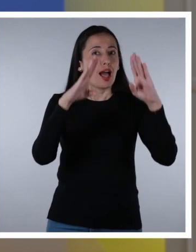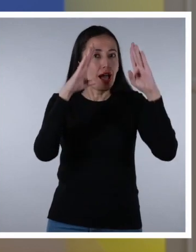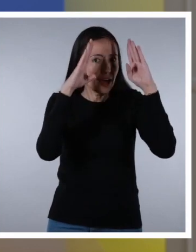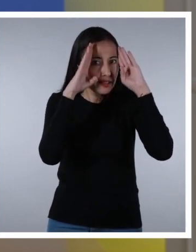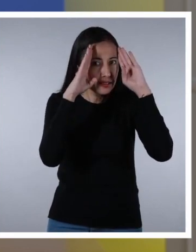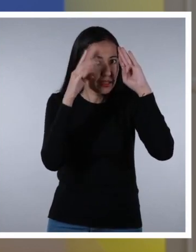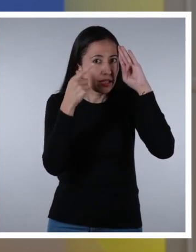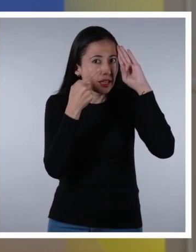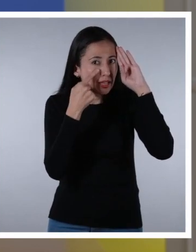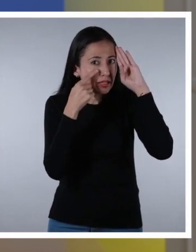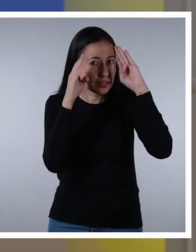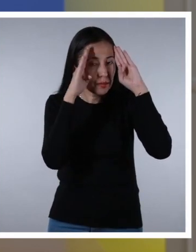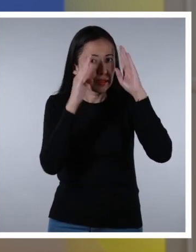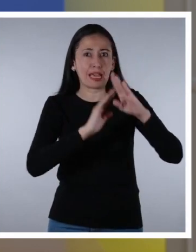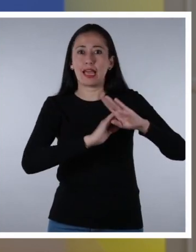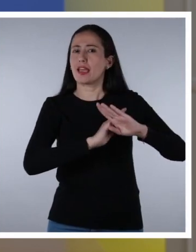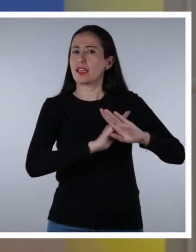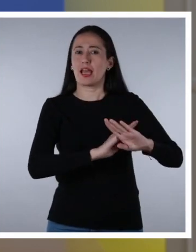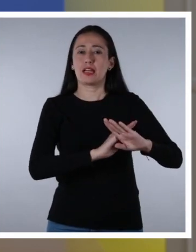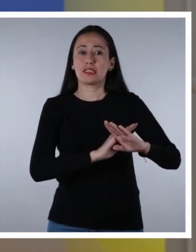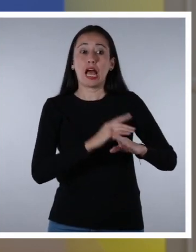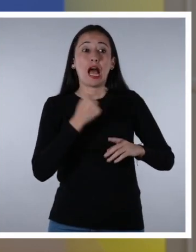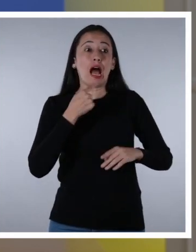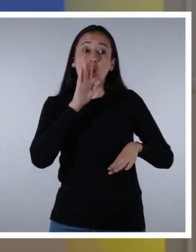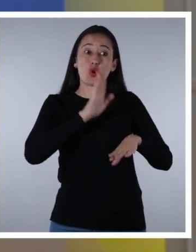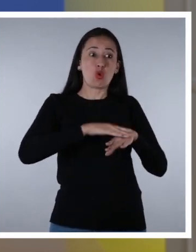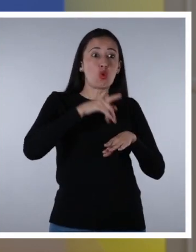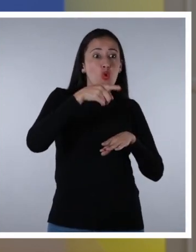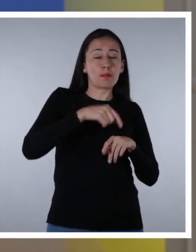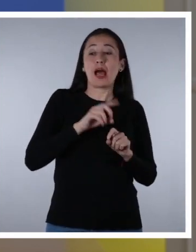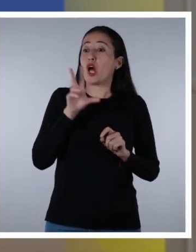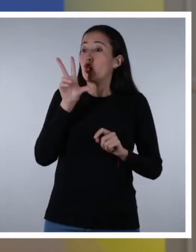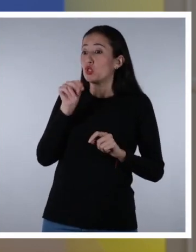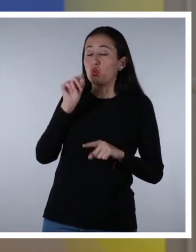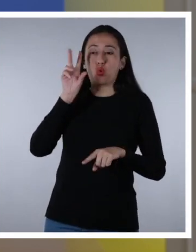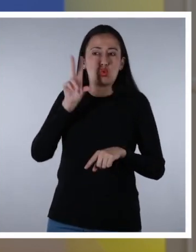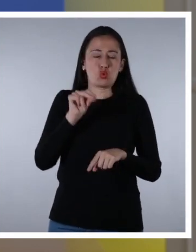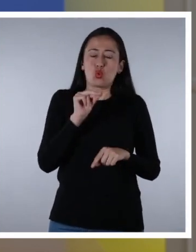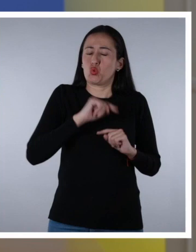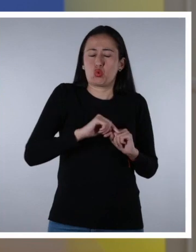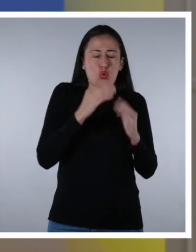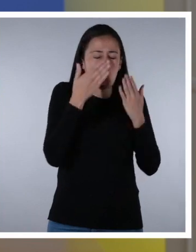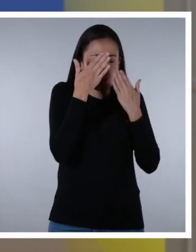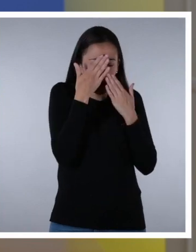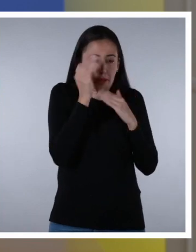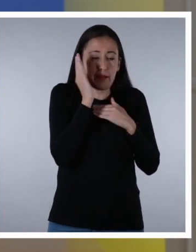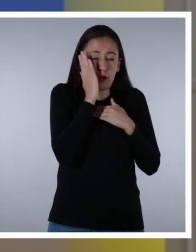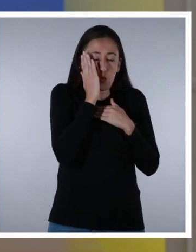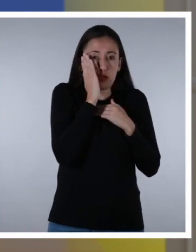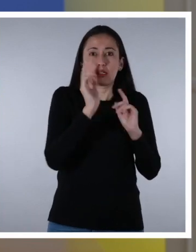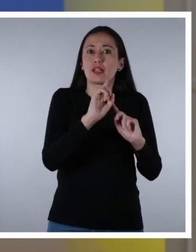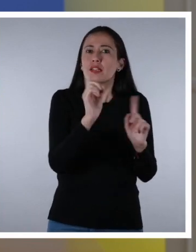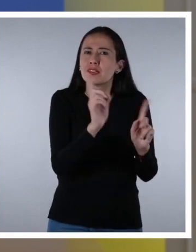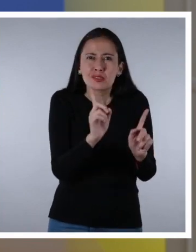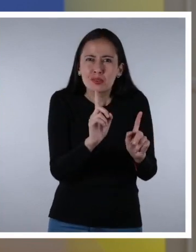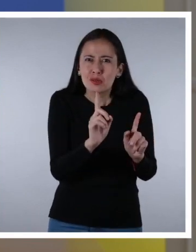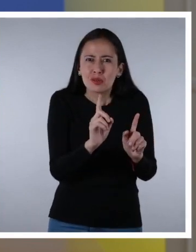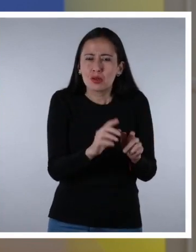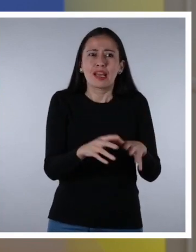ojo, evita los juicios de valor, los prejuicios y los comentarios que fomenten la violencia de género.